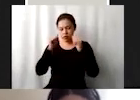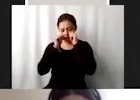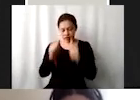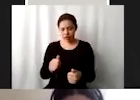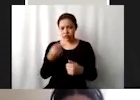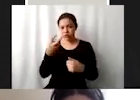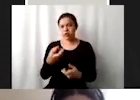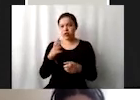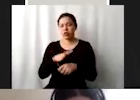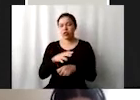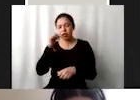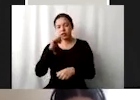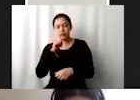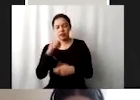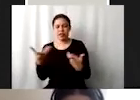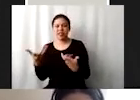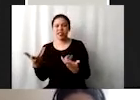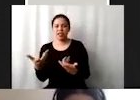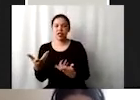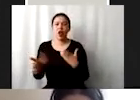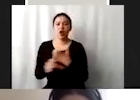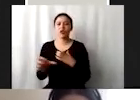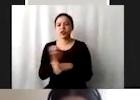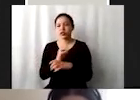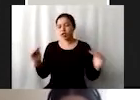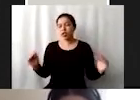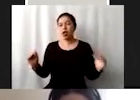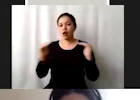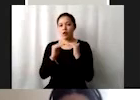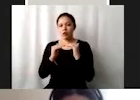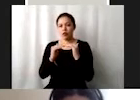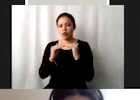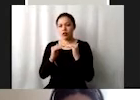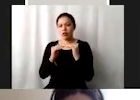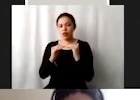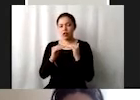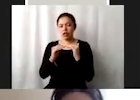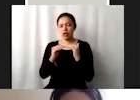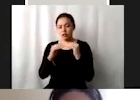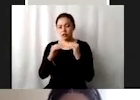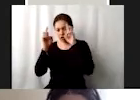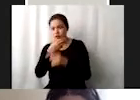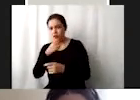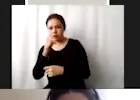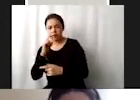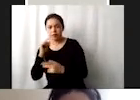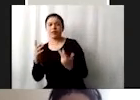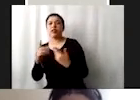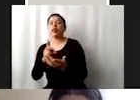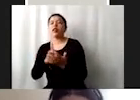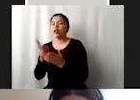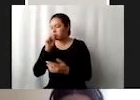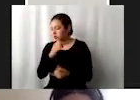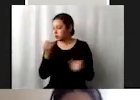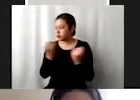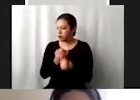énfasis entre las cuestiones de igualdad en relación con el género, mismos derechos a recursos